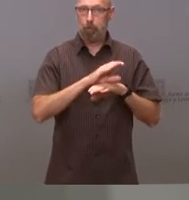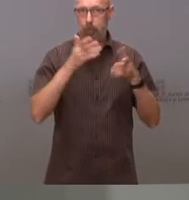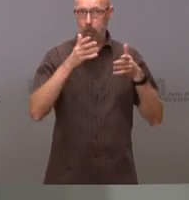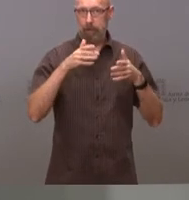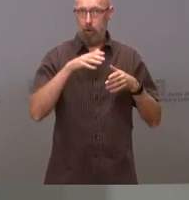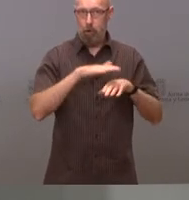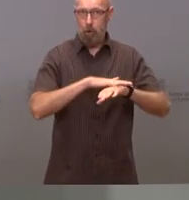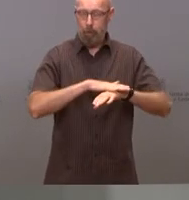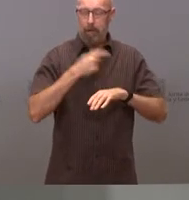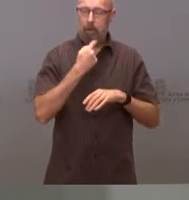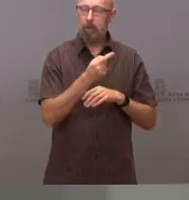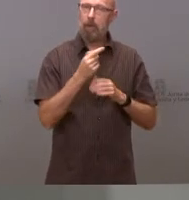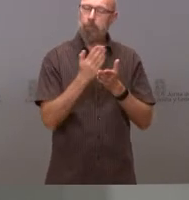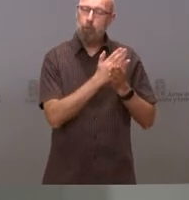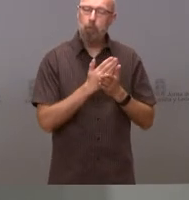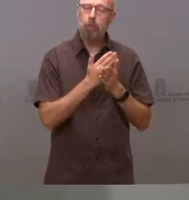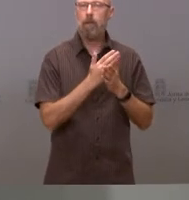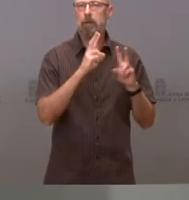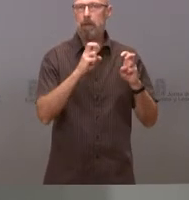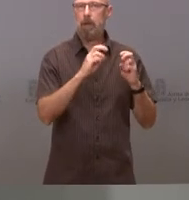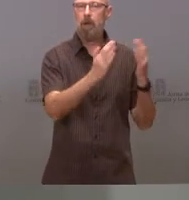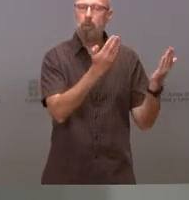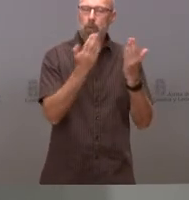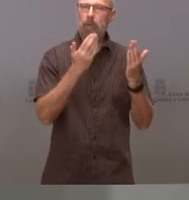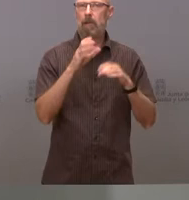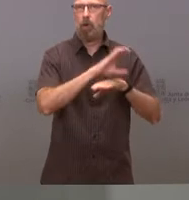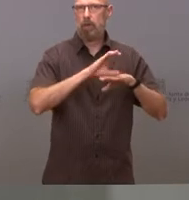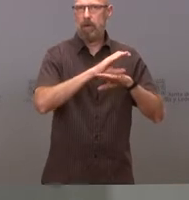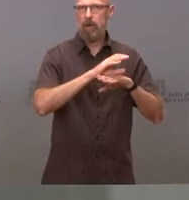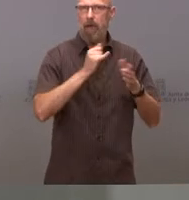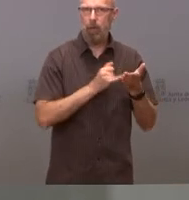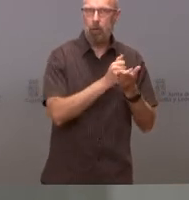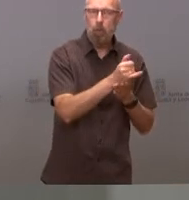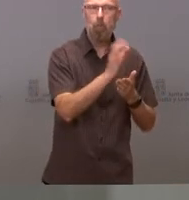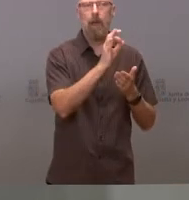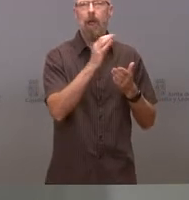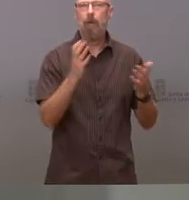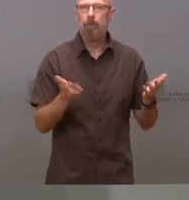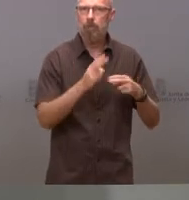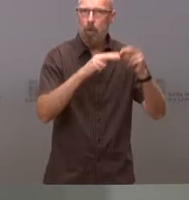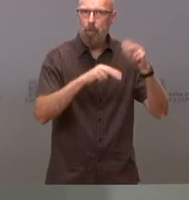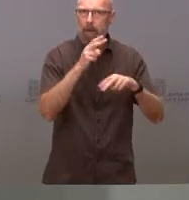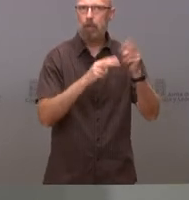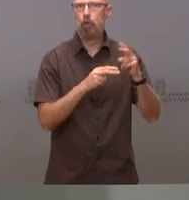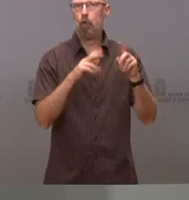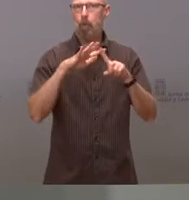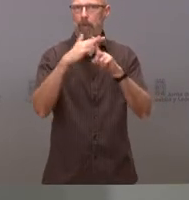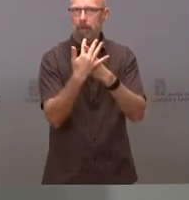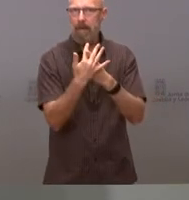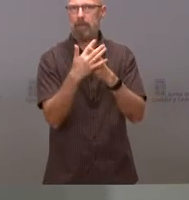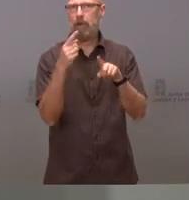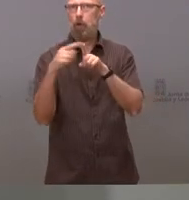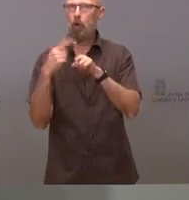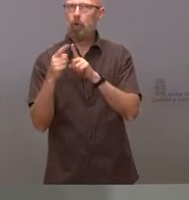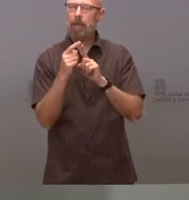por parte de la Consejería de Agricultura, como de Cultura, como de Fomento y Medio Ambiente, de medidas urgentes de apoyo